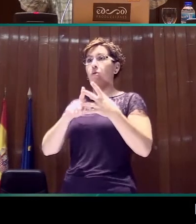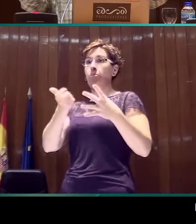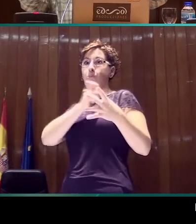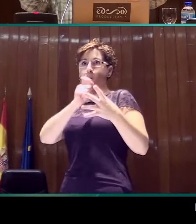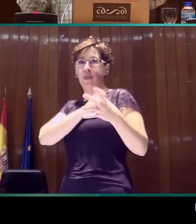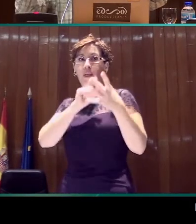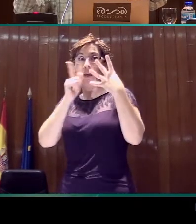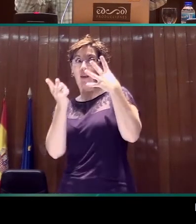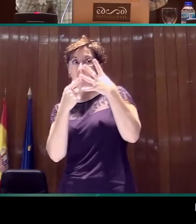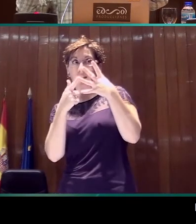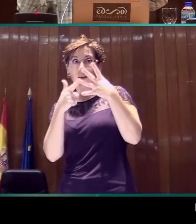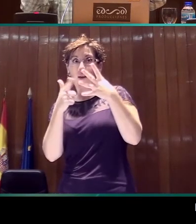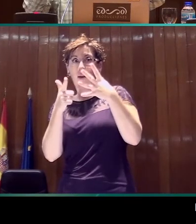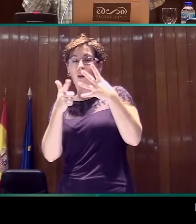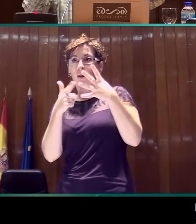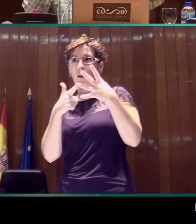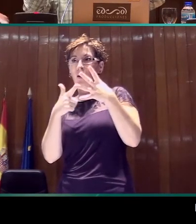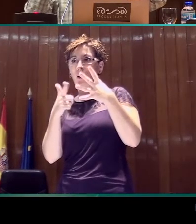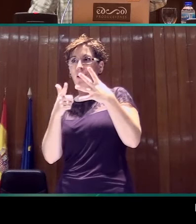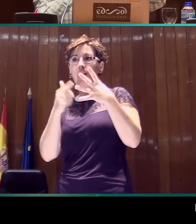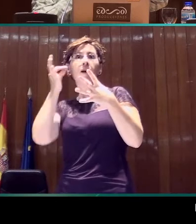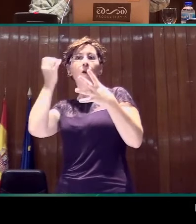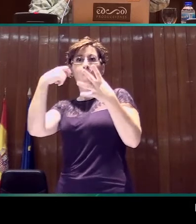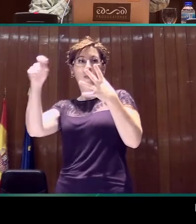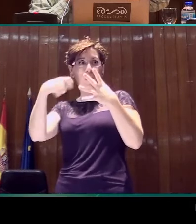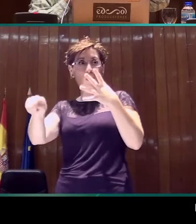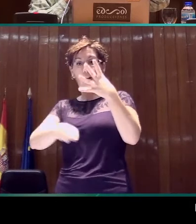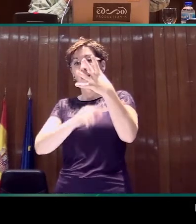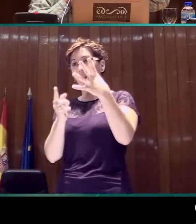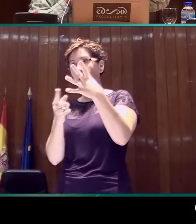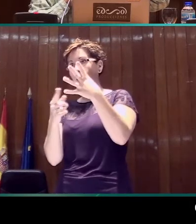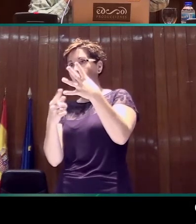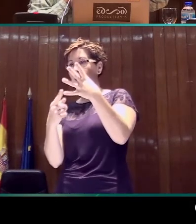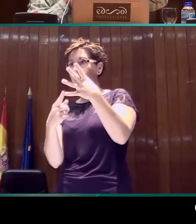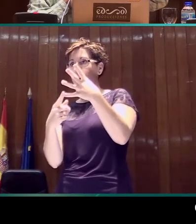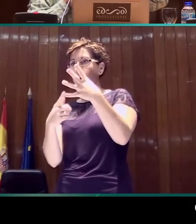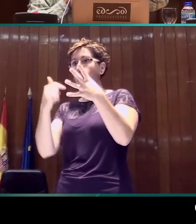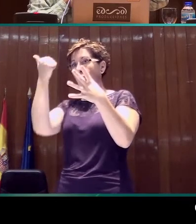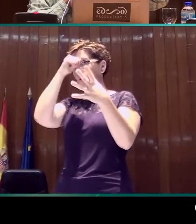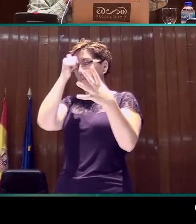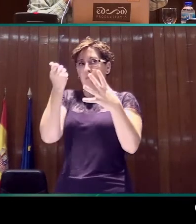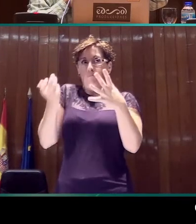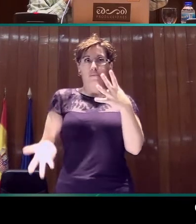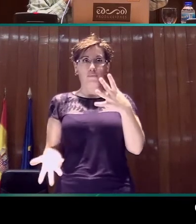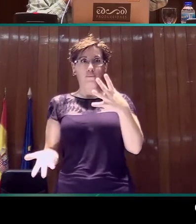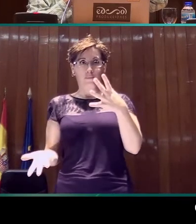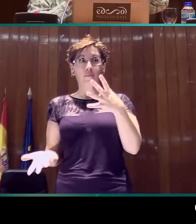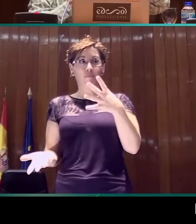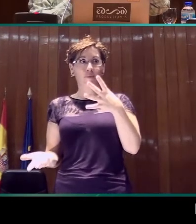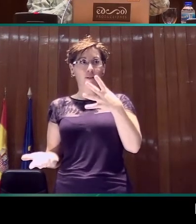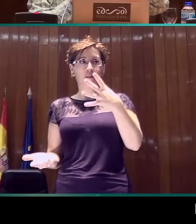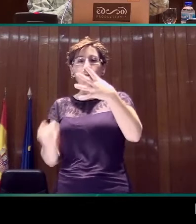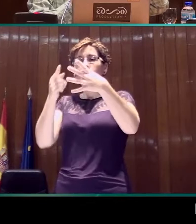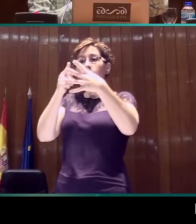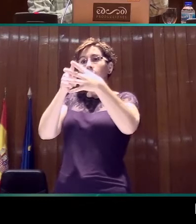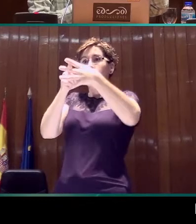el tercero es una vendedora y el cuarto es un hombre rico, ¿de acuerdo? De manera que